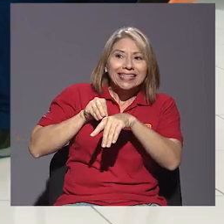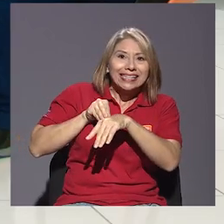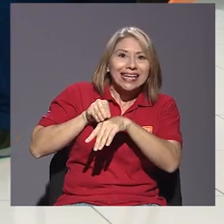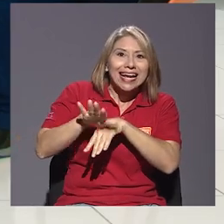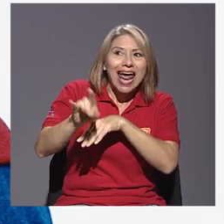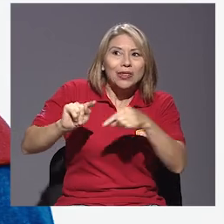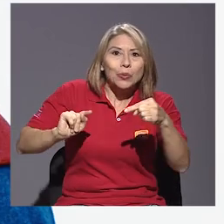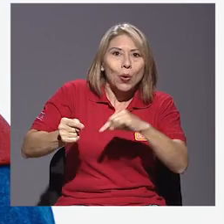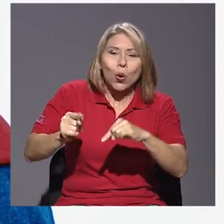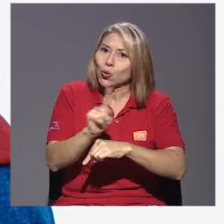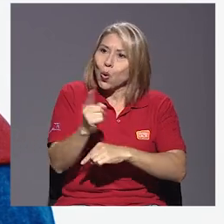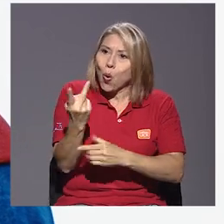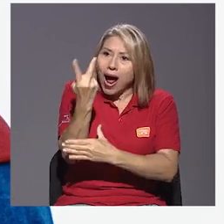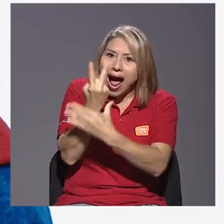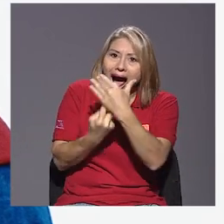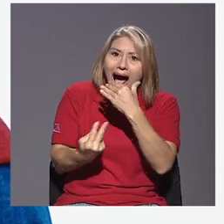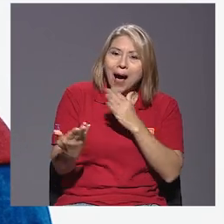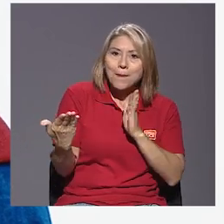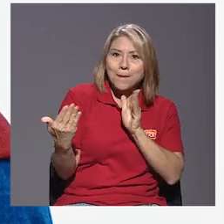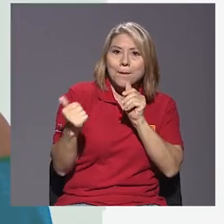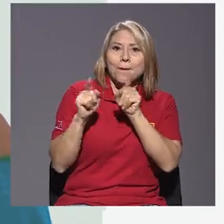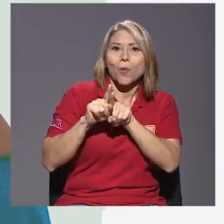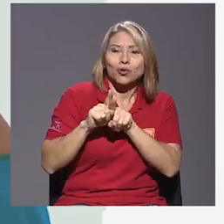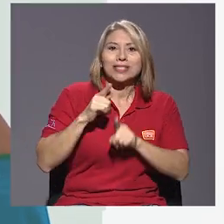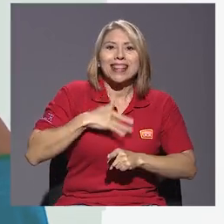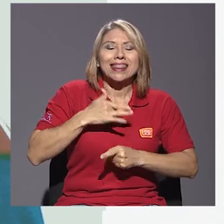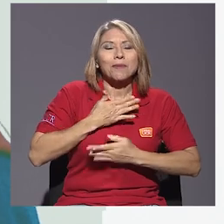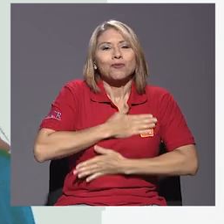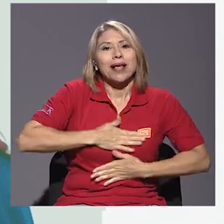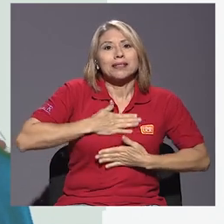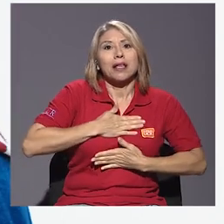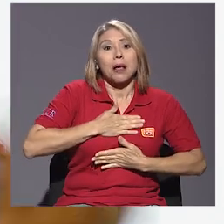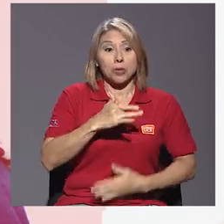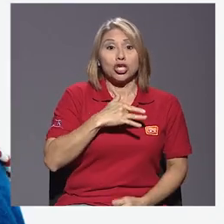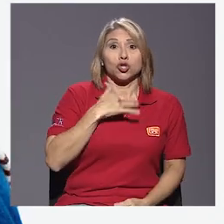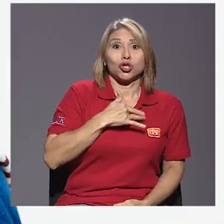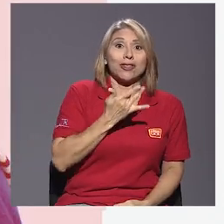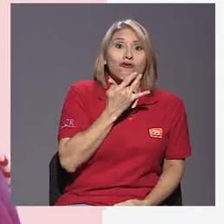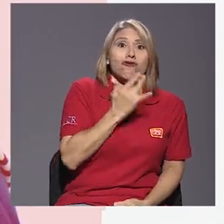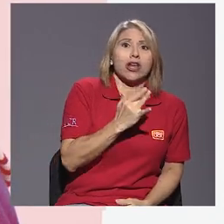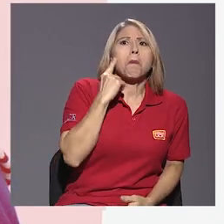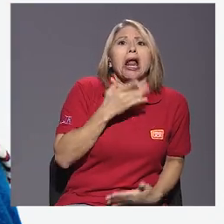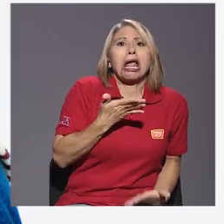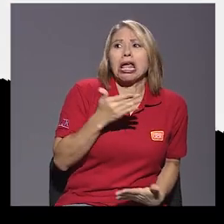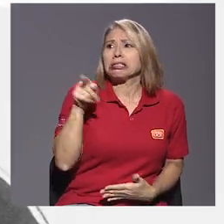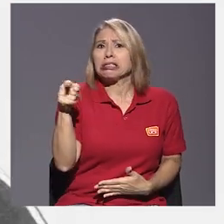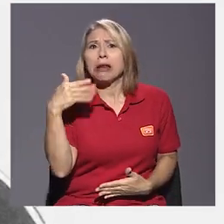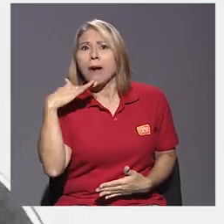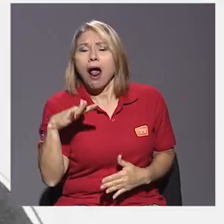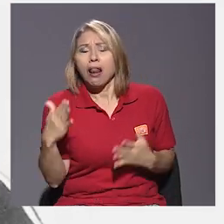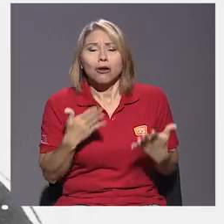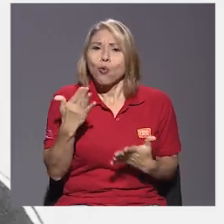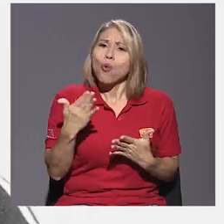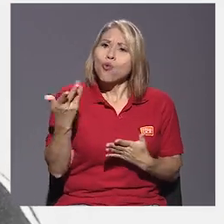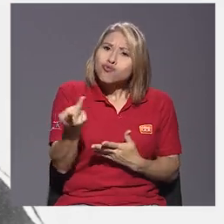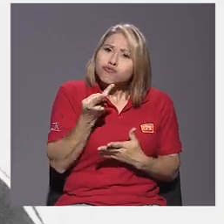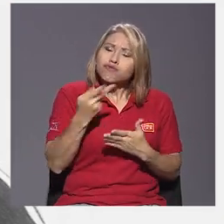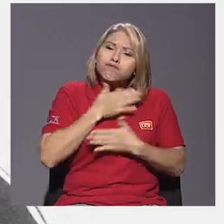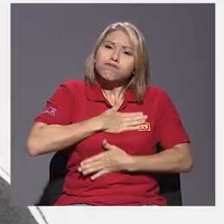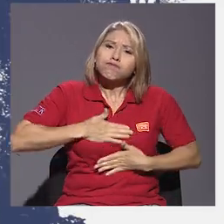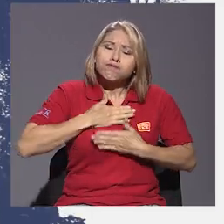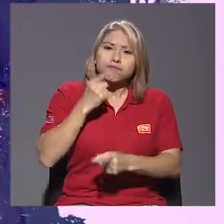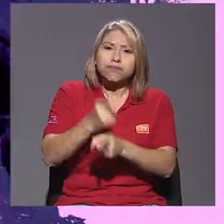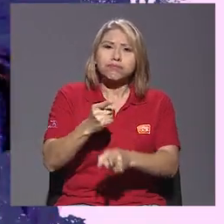sentir placer. Tengo que que ambas sentamos placer, porque ¿qué me sirve yo sentir rico si la está pasando mal? Disfrutémoslo de una manera